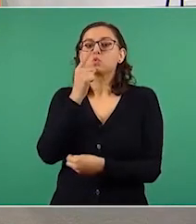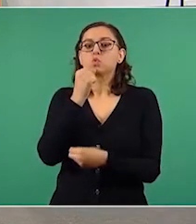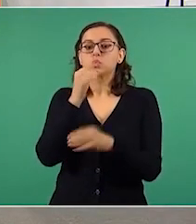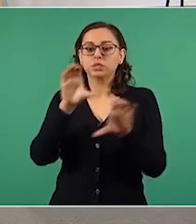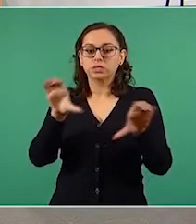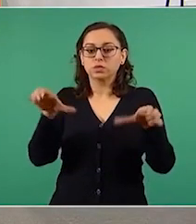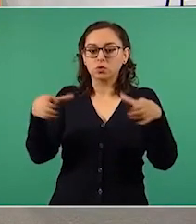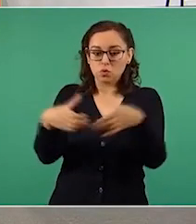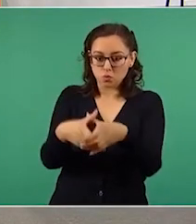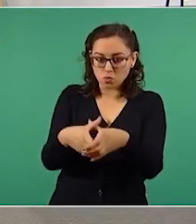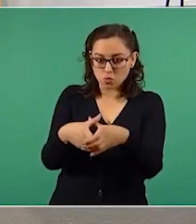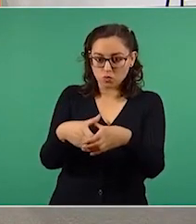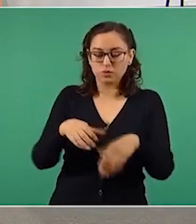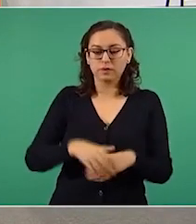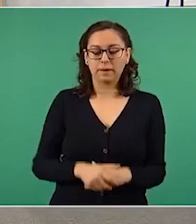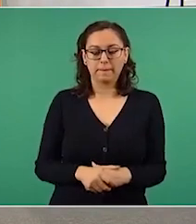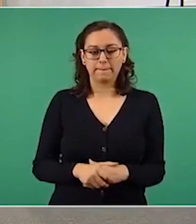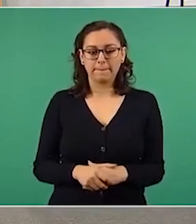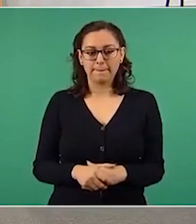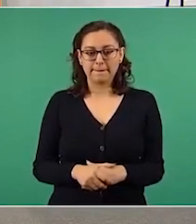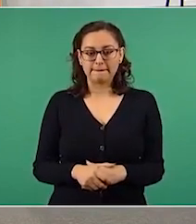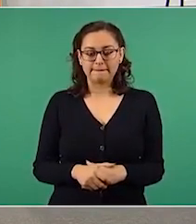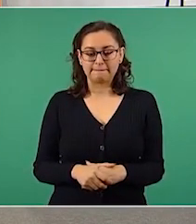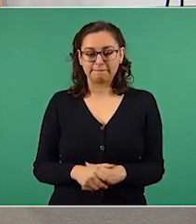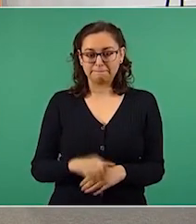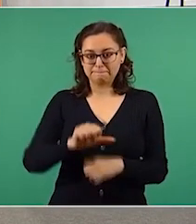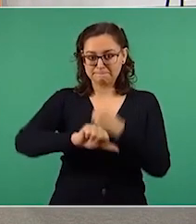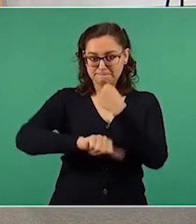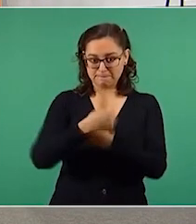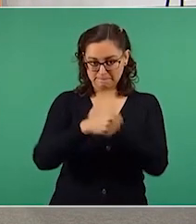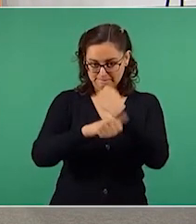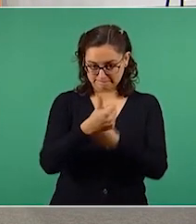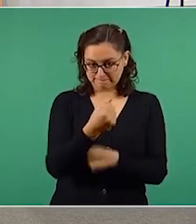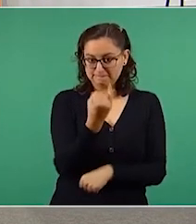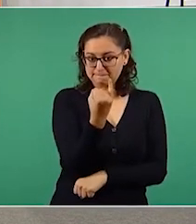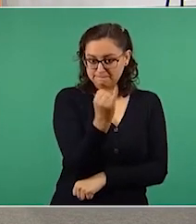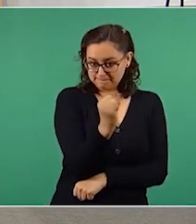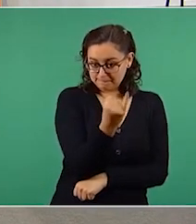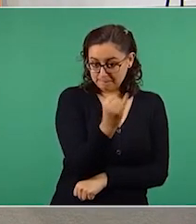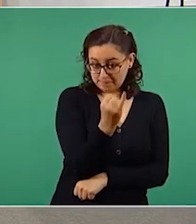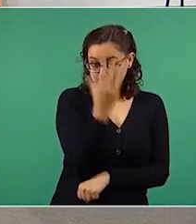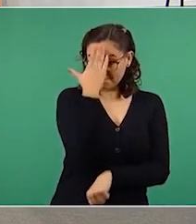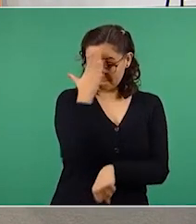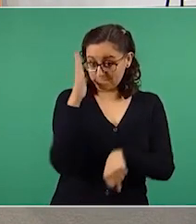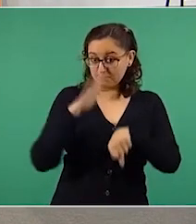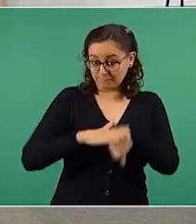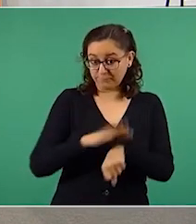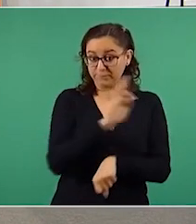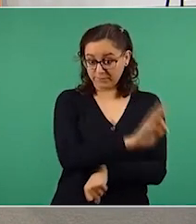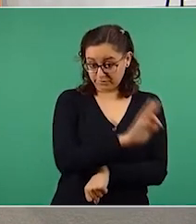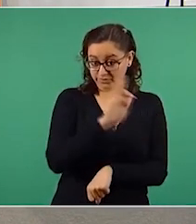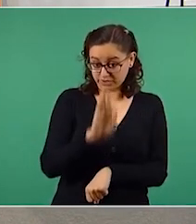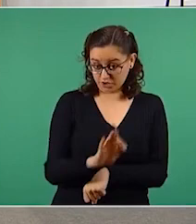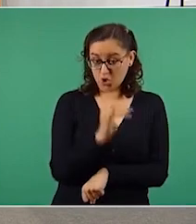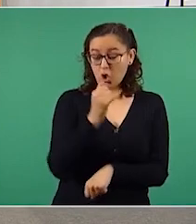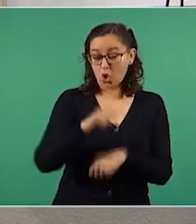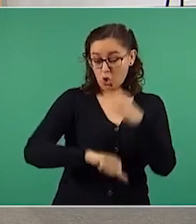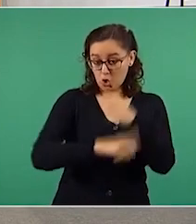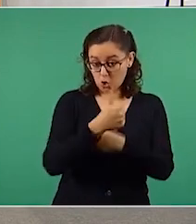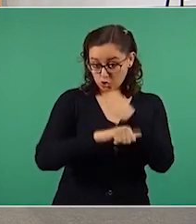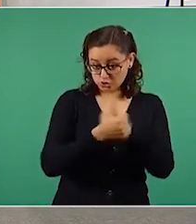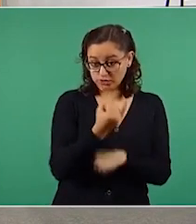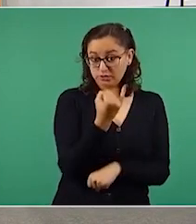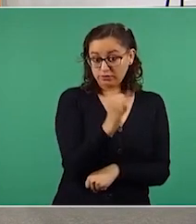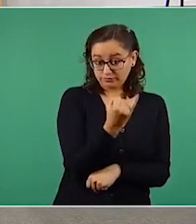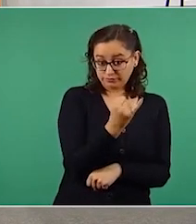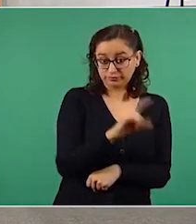Luego, el 26… bueno, esto pasó el 11 de junio, que no se nos olvide esa fecha, porque 15 días después, el